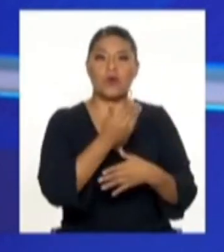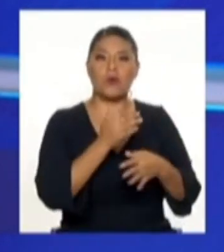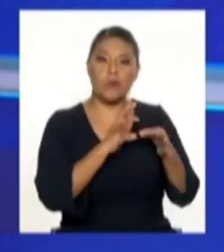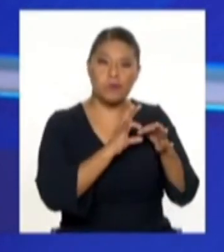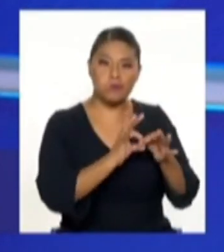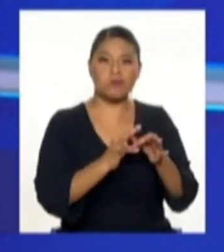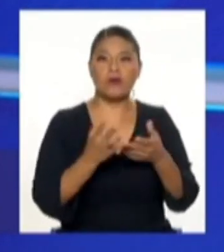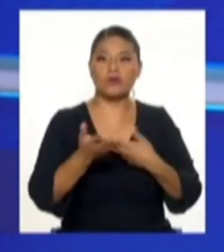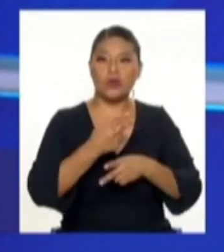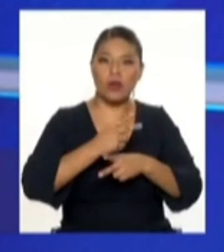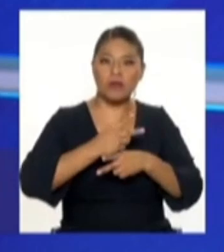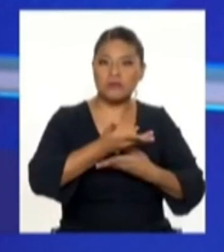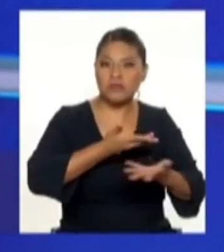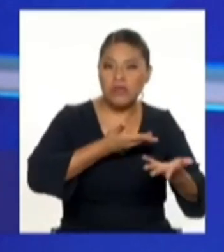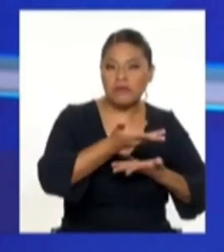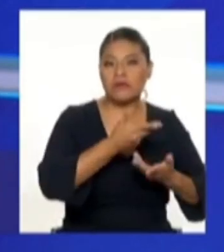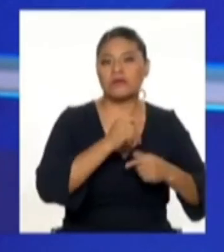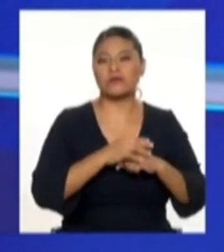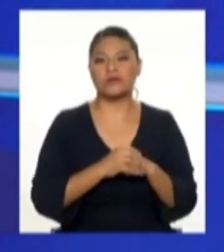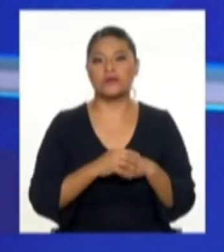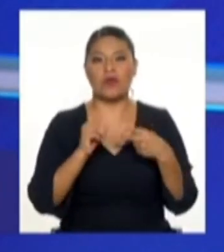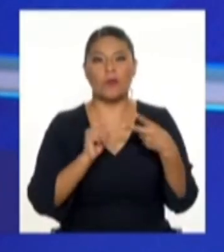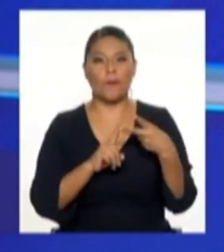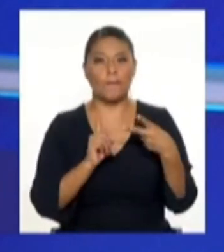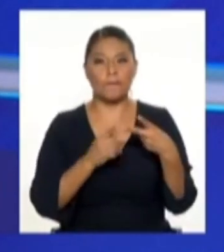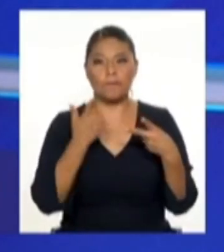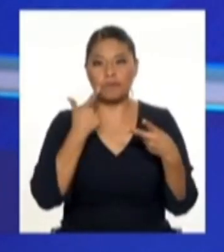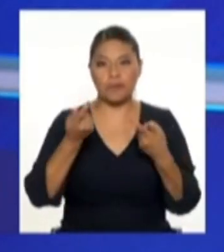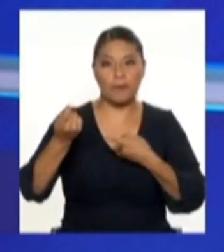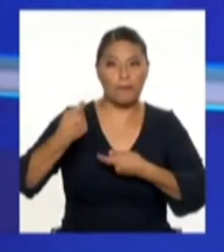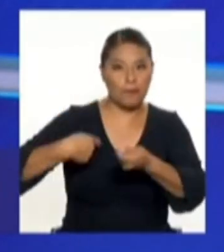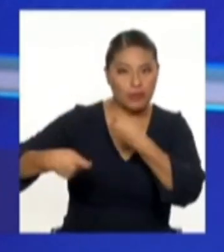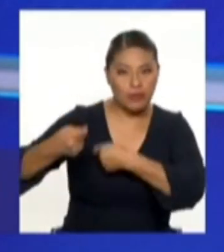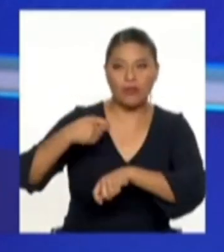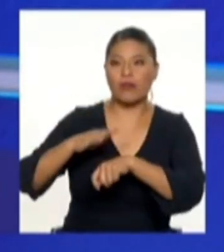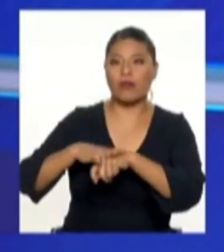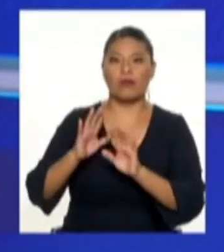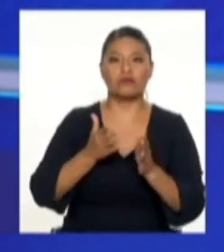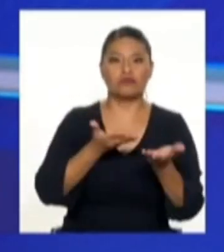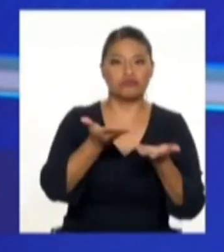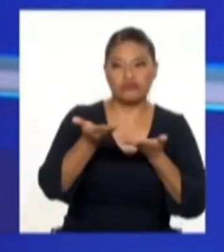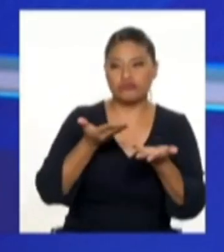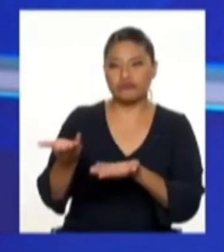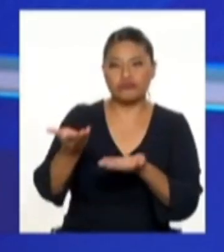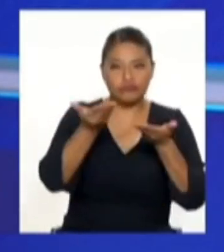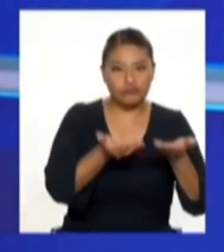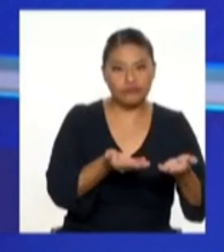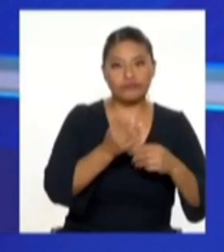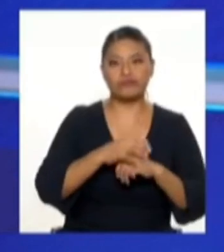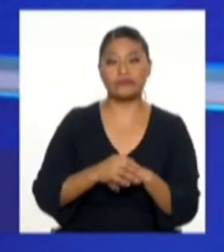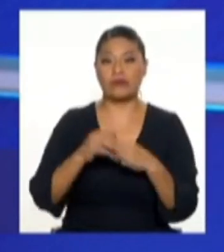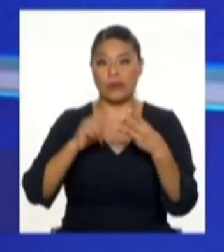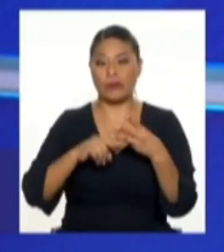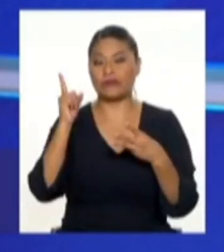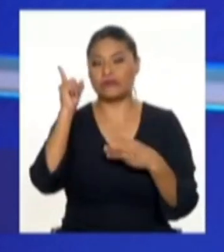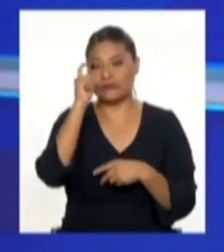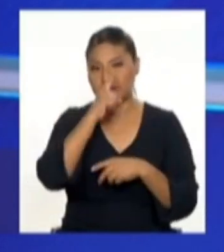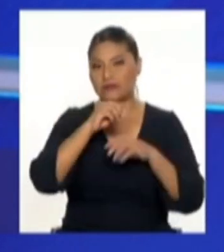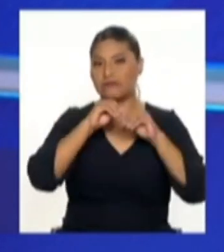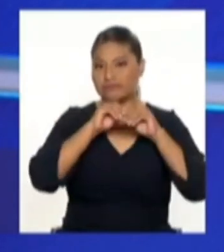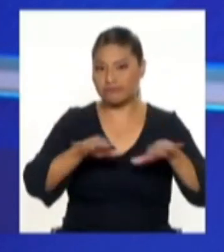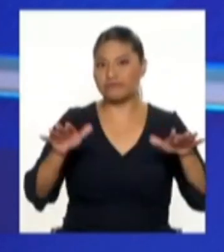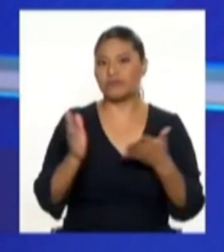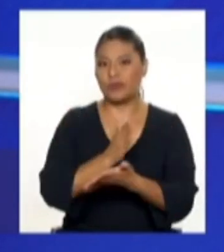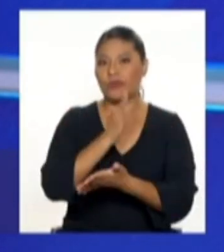prestacional de servicios, de componentes de venta de bienes y servicios, definitivamente se nos vuelve un gran problema porque